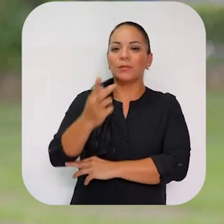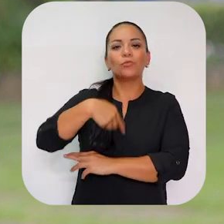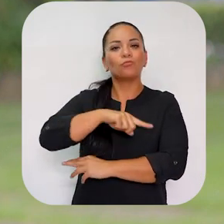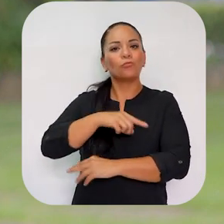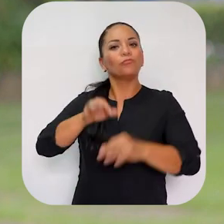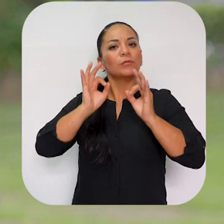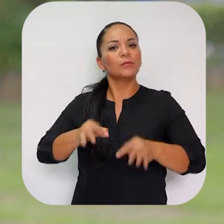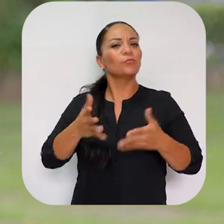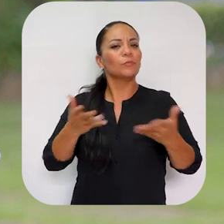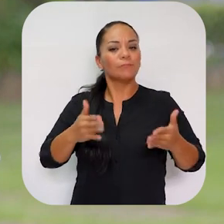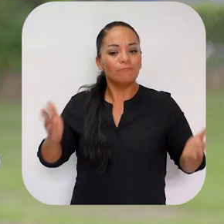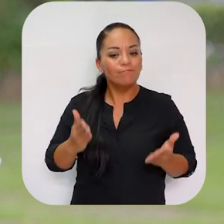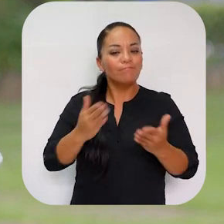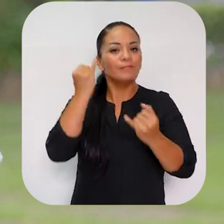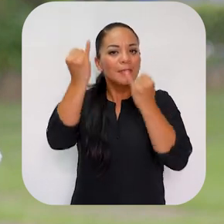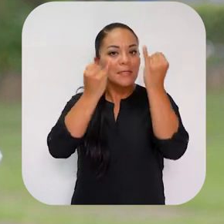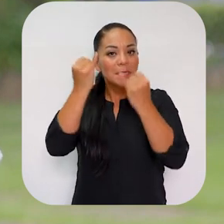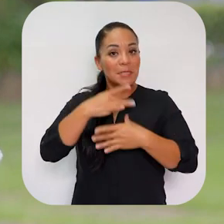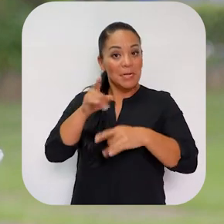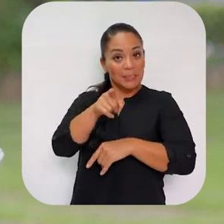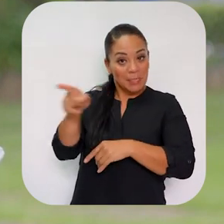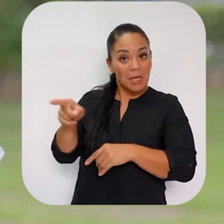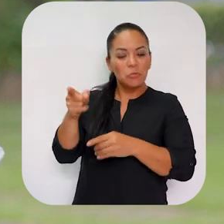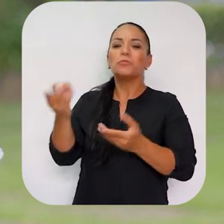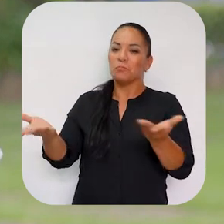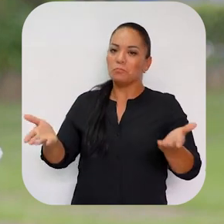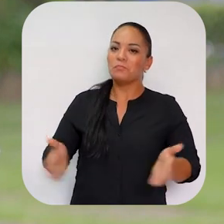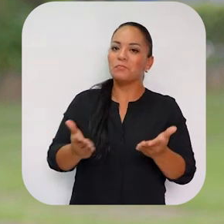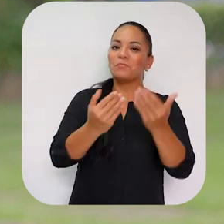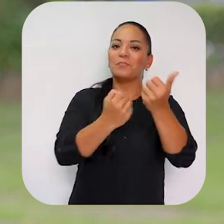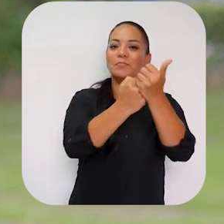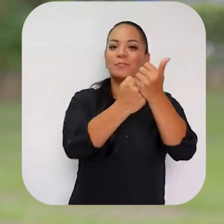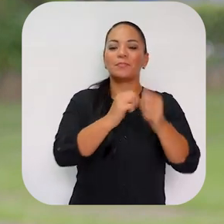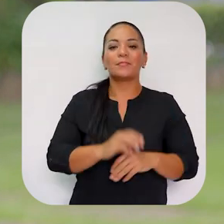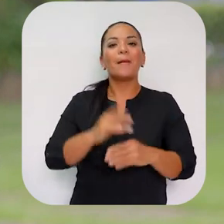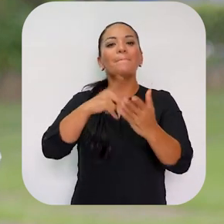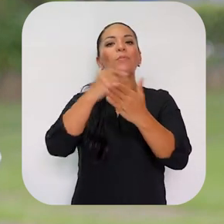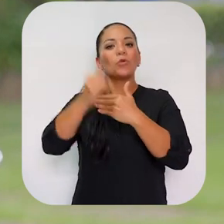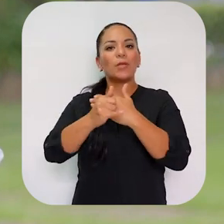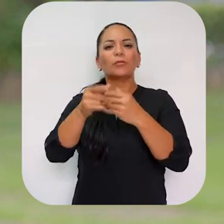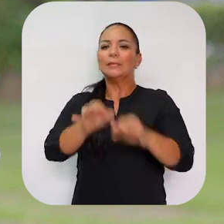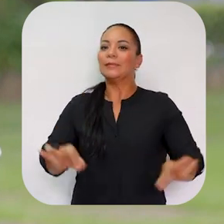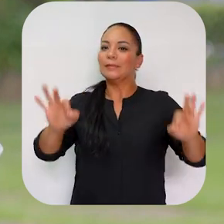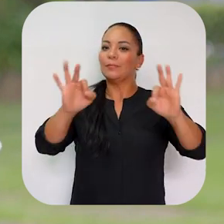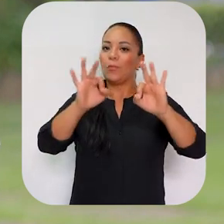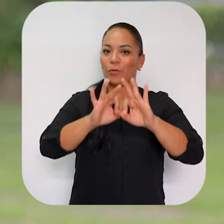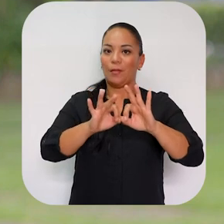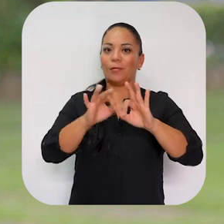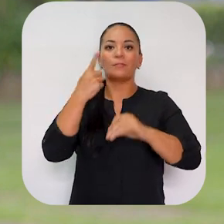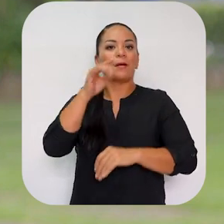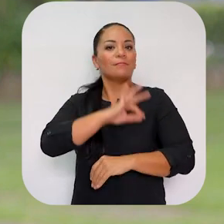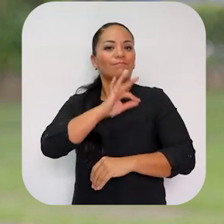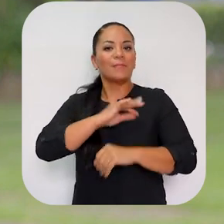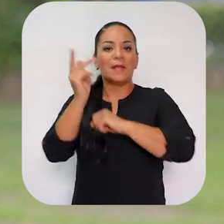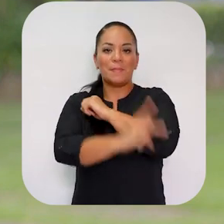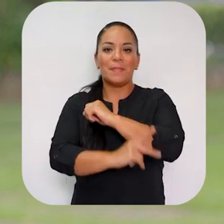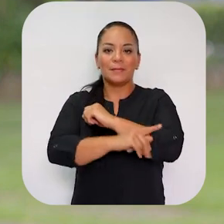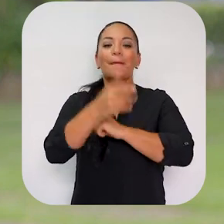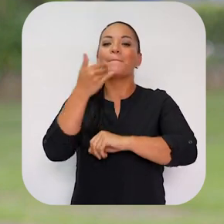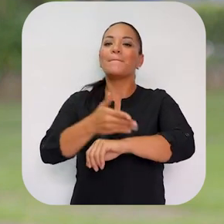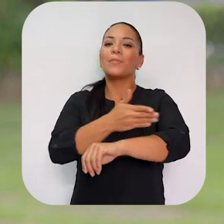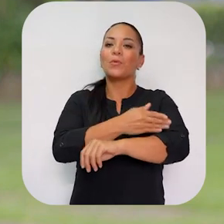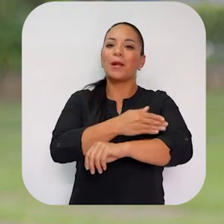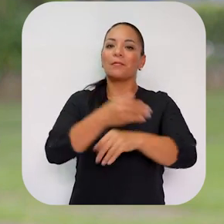decidimos impulsar varias iniciativas de interés de los diputados. Los proyectos convocados son trascendentes para el país y